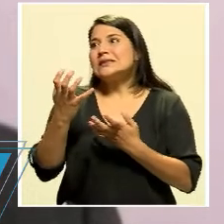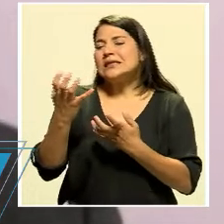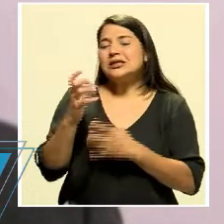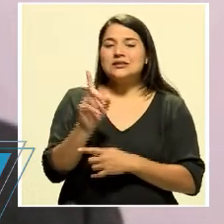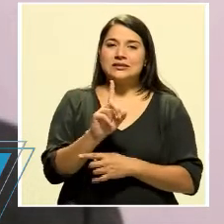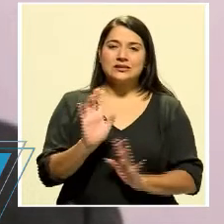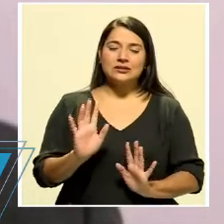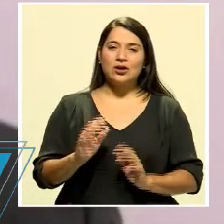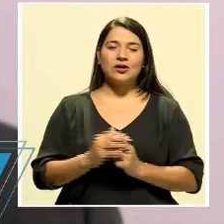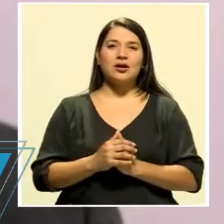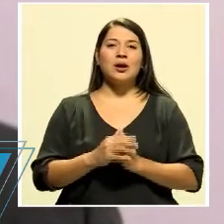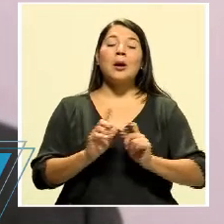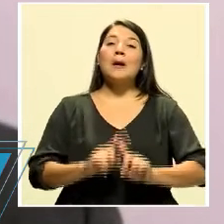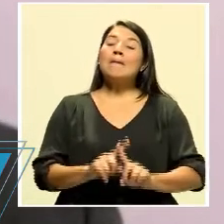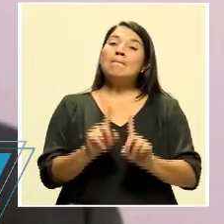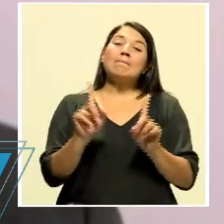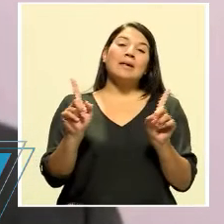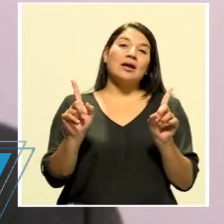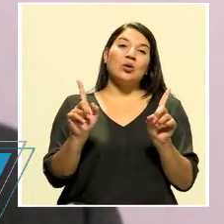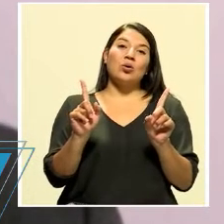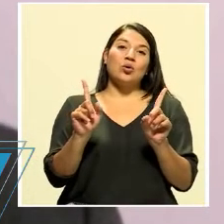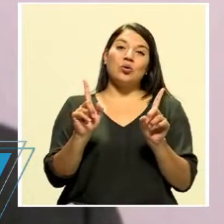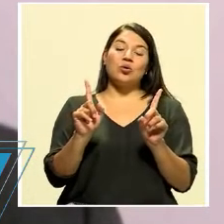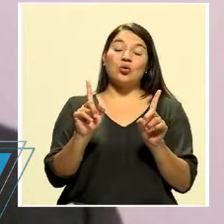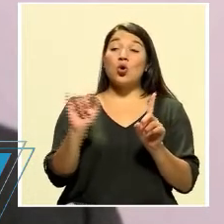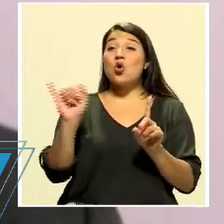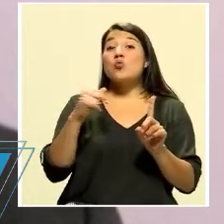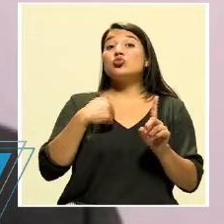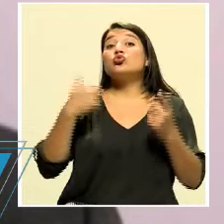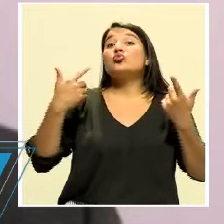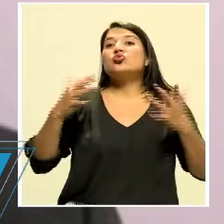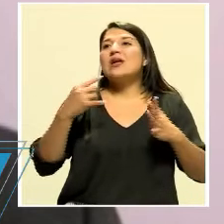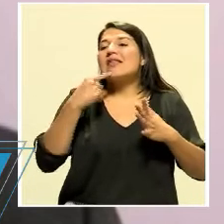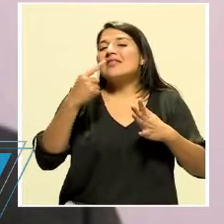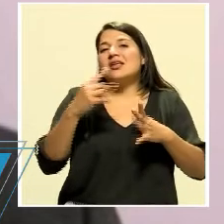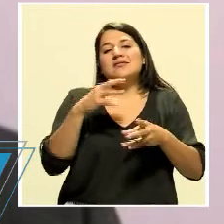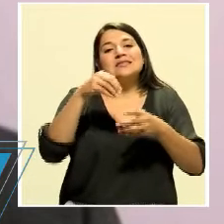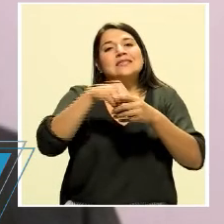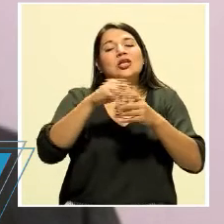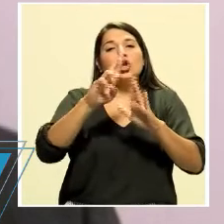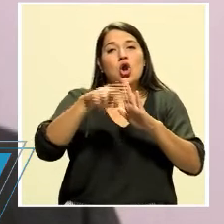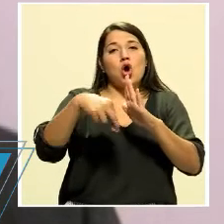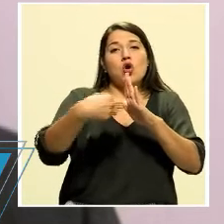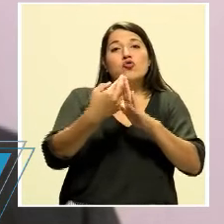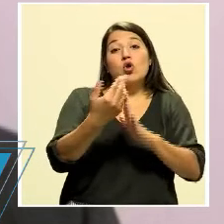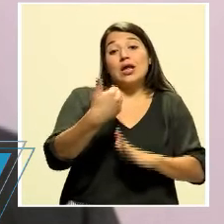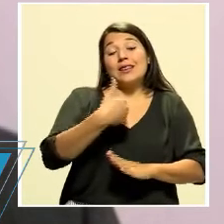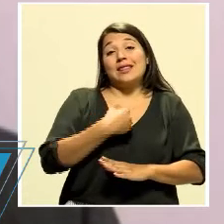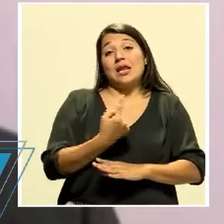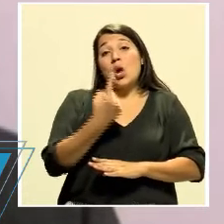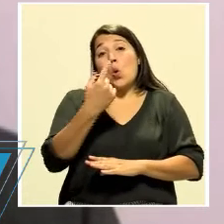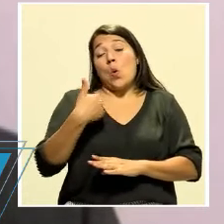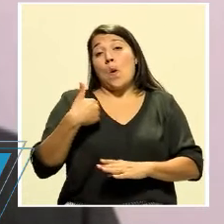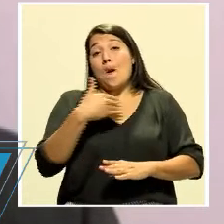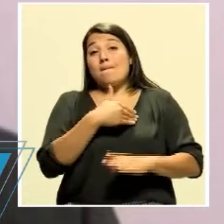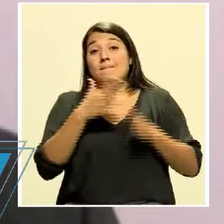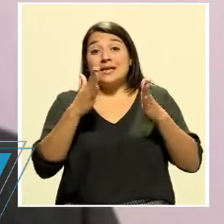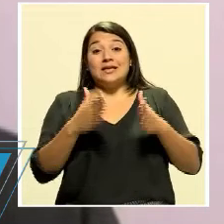es parte de lo que Ministerio de Salud en medio de un asunto